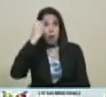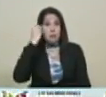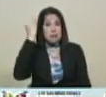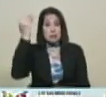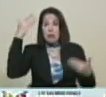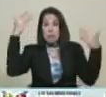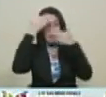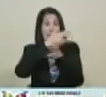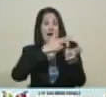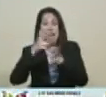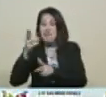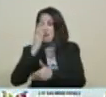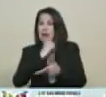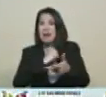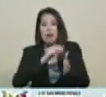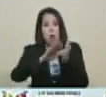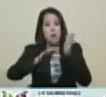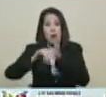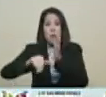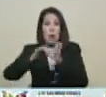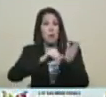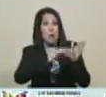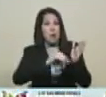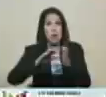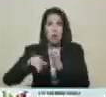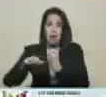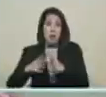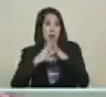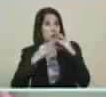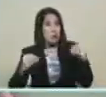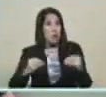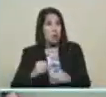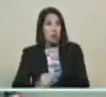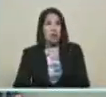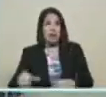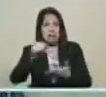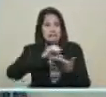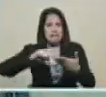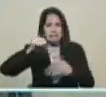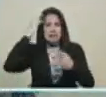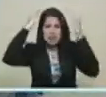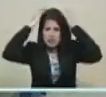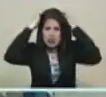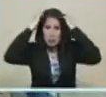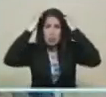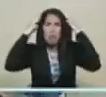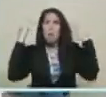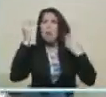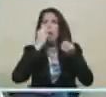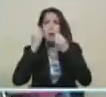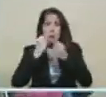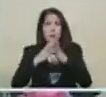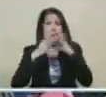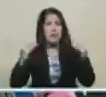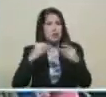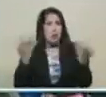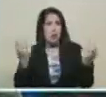las mafias, que se llevan todo, el aceite, los cauchos, el champú, la comida, todo.